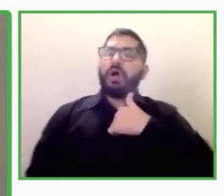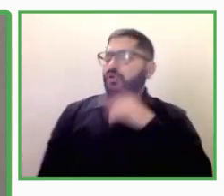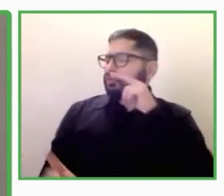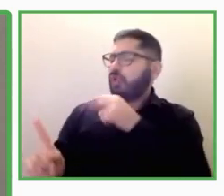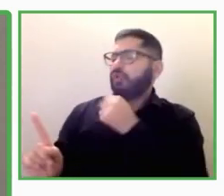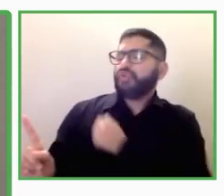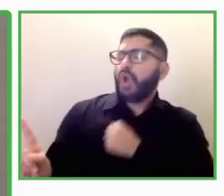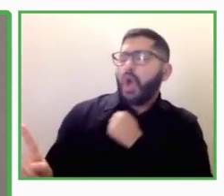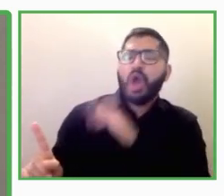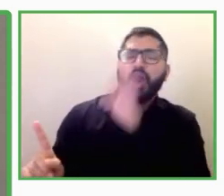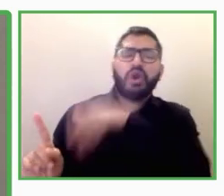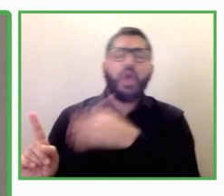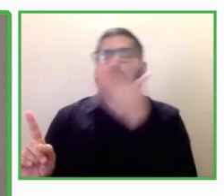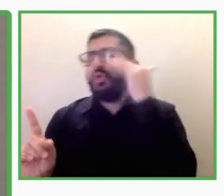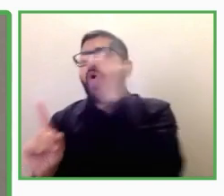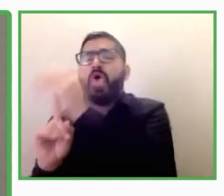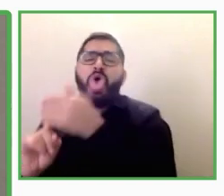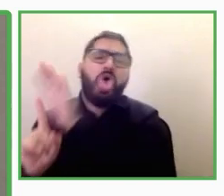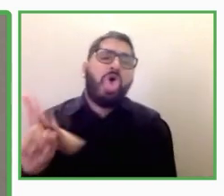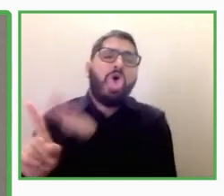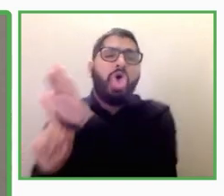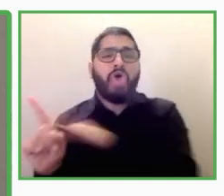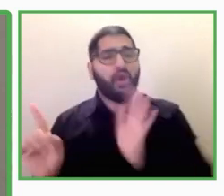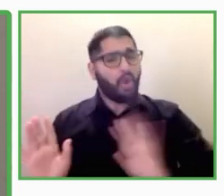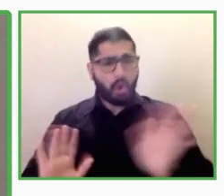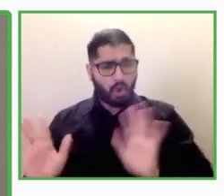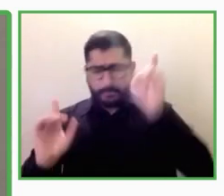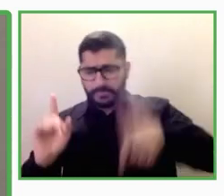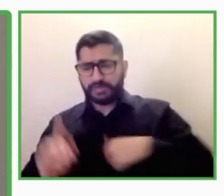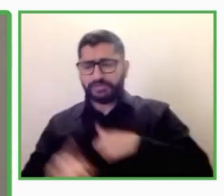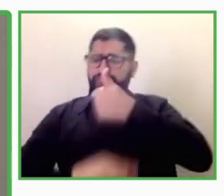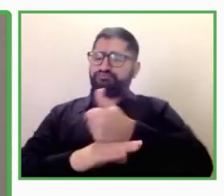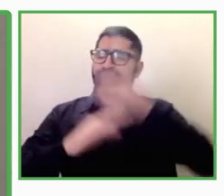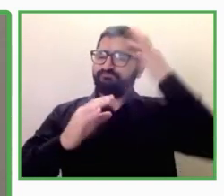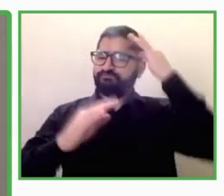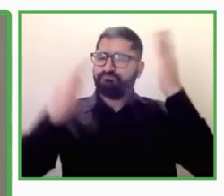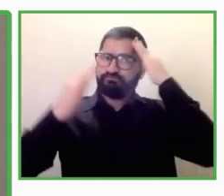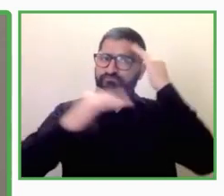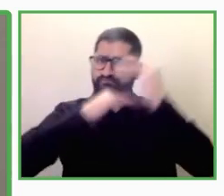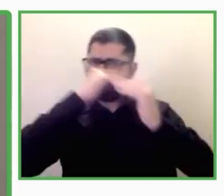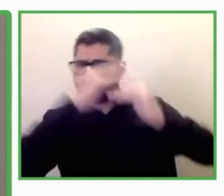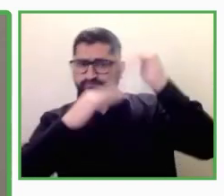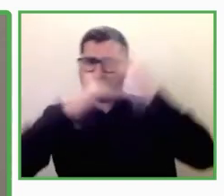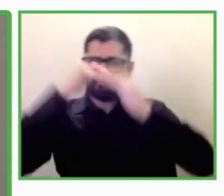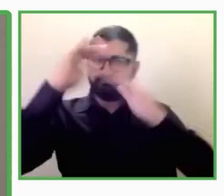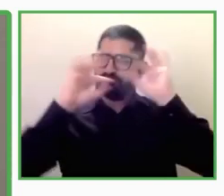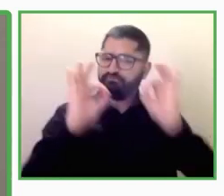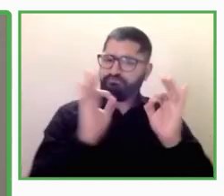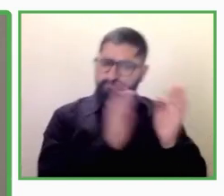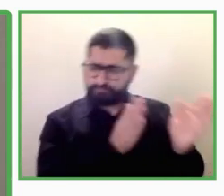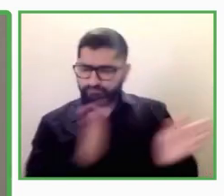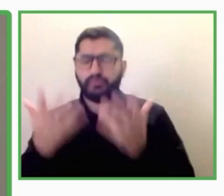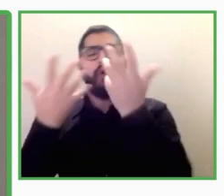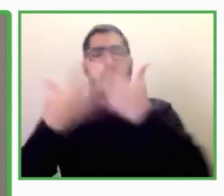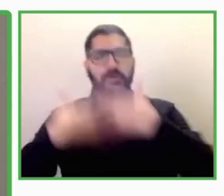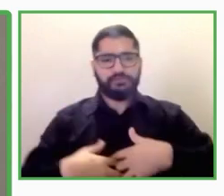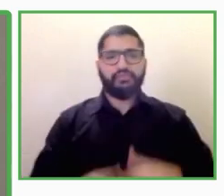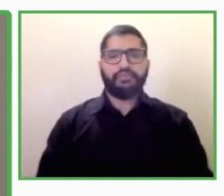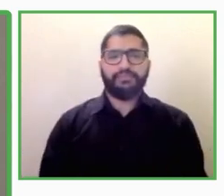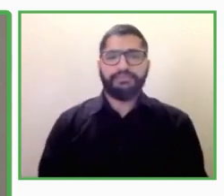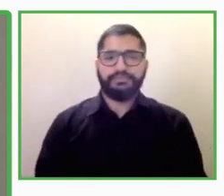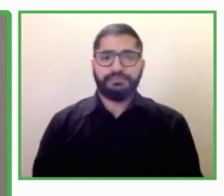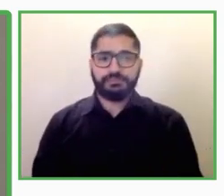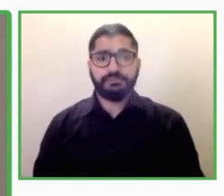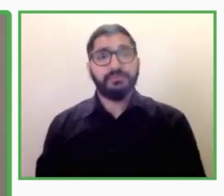cuando se crea un mecanismo de intervención laboral. Un tercer elemento que también es fundamental para nosotros es que la persona con discapacidad, el